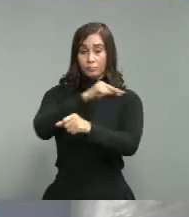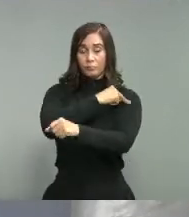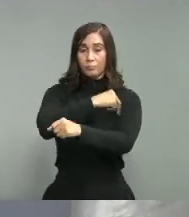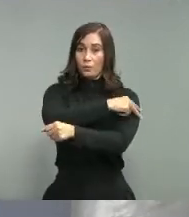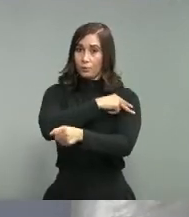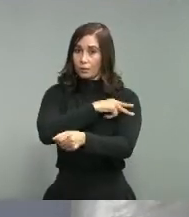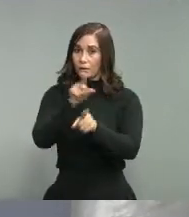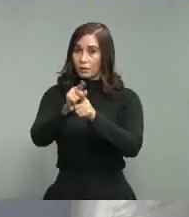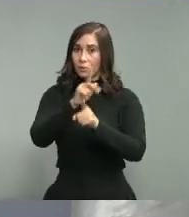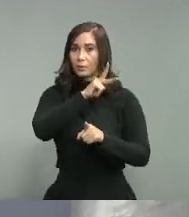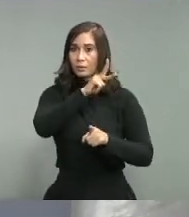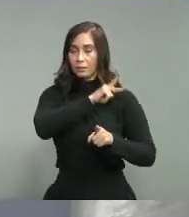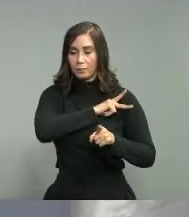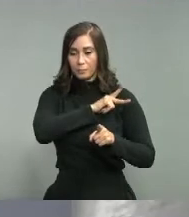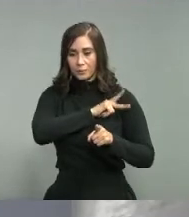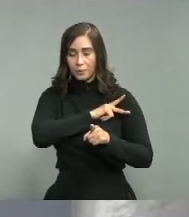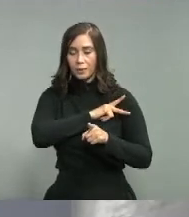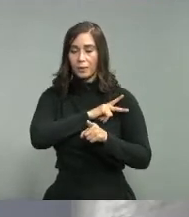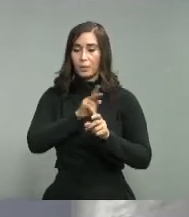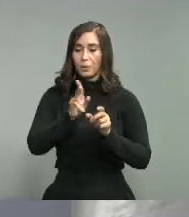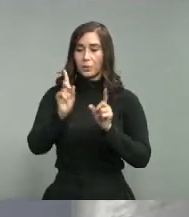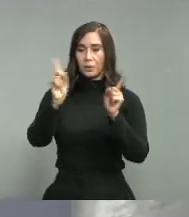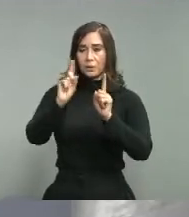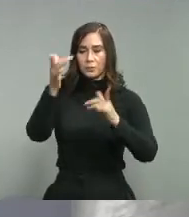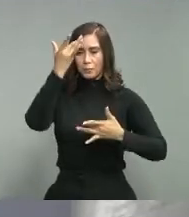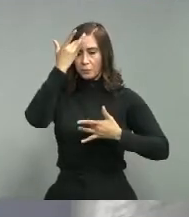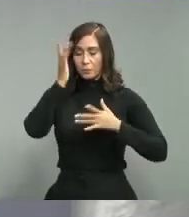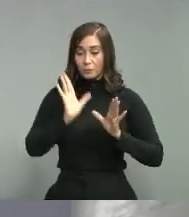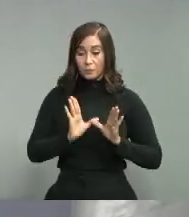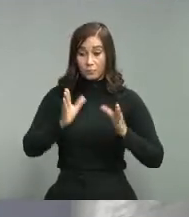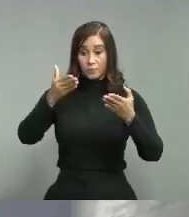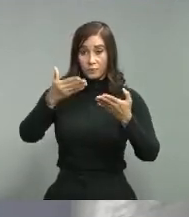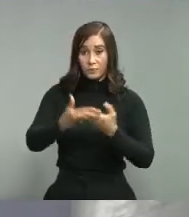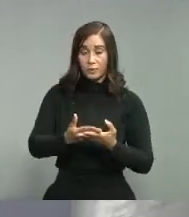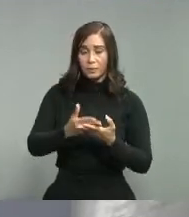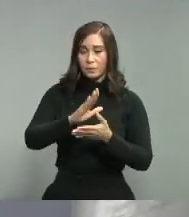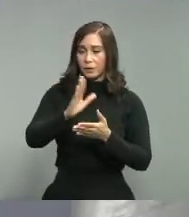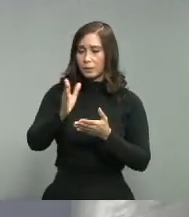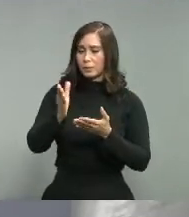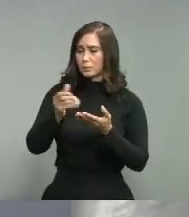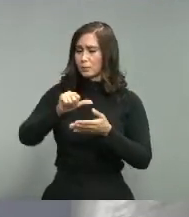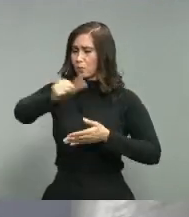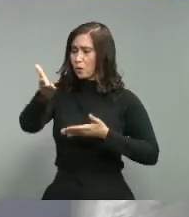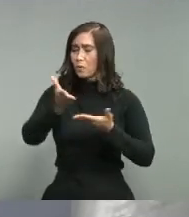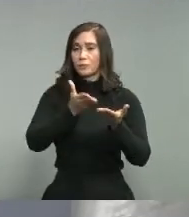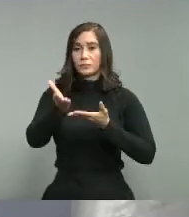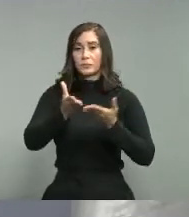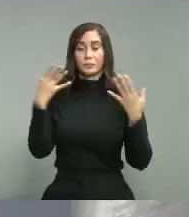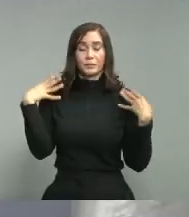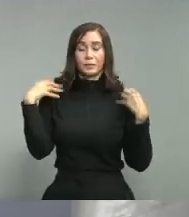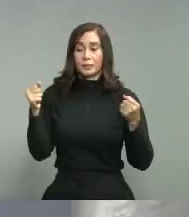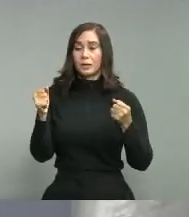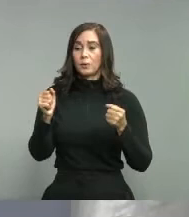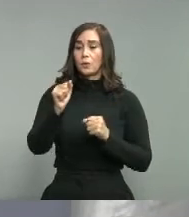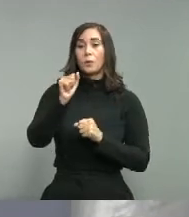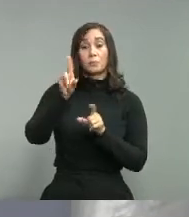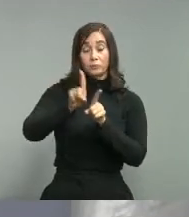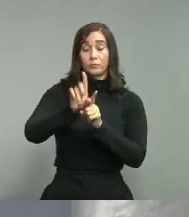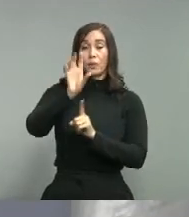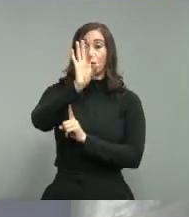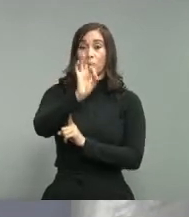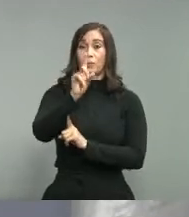clínicas privadas, en las unidades de atención primaria y en los servicios de el 911,